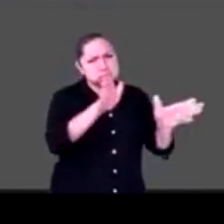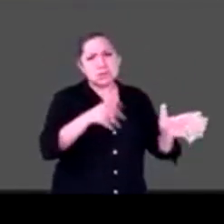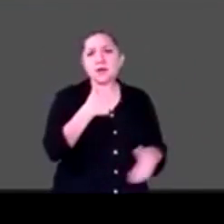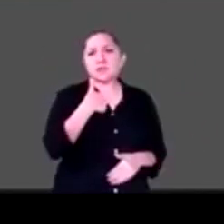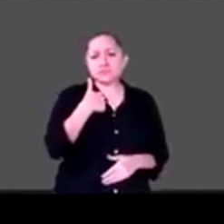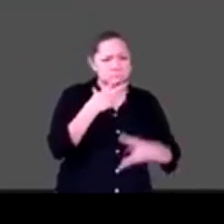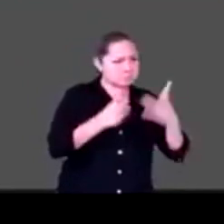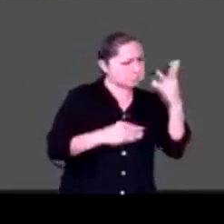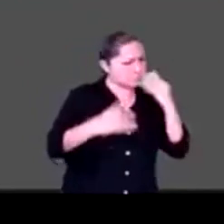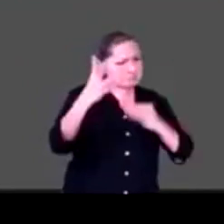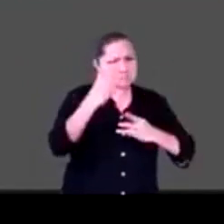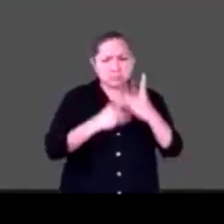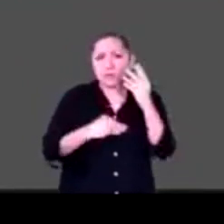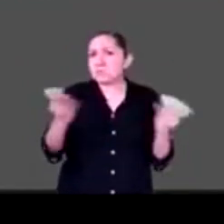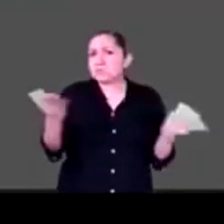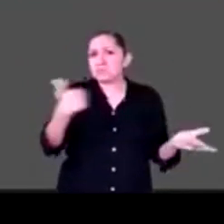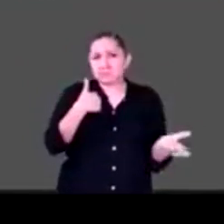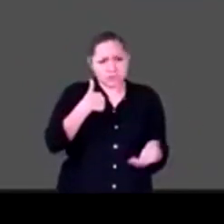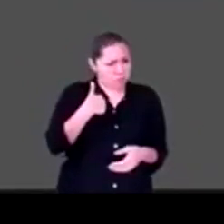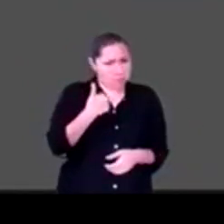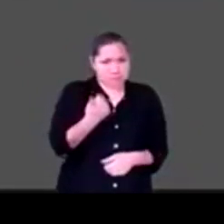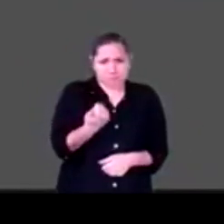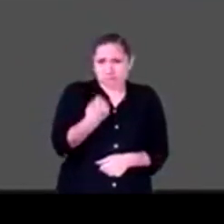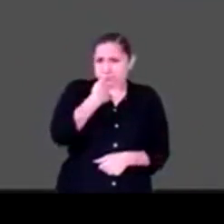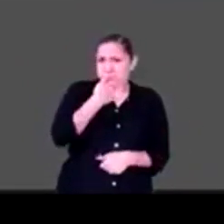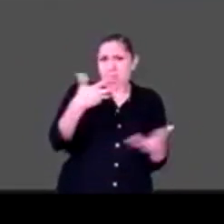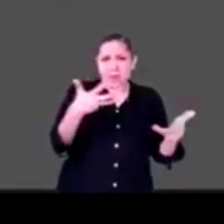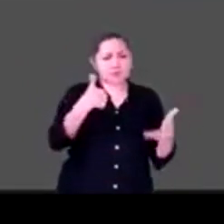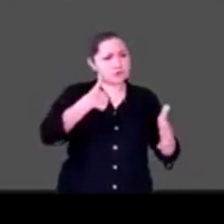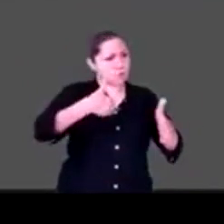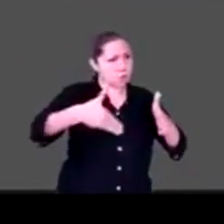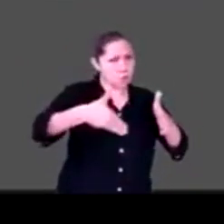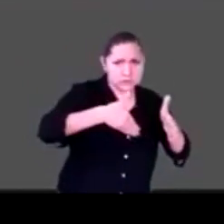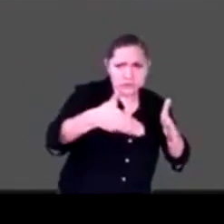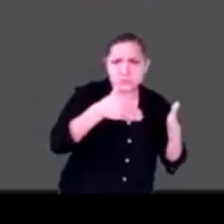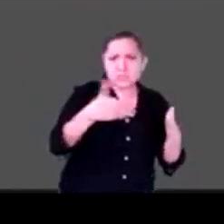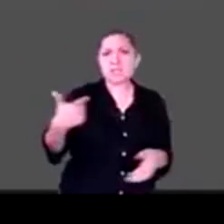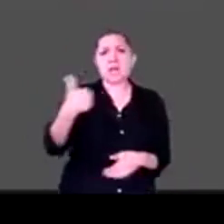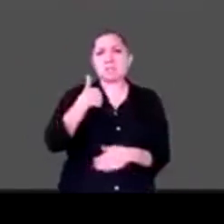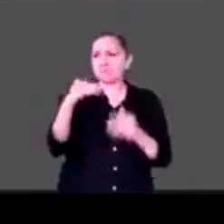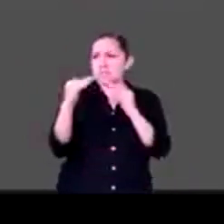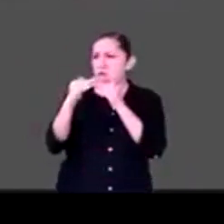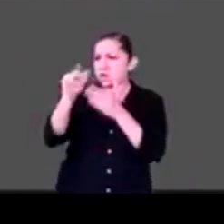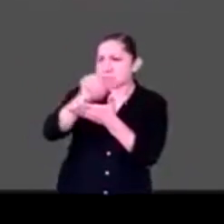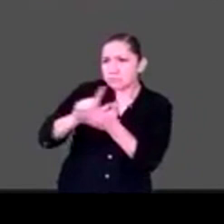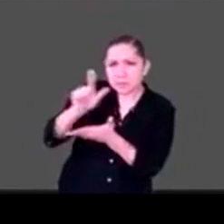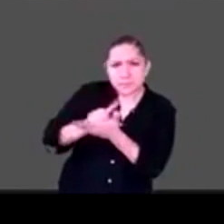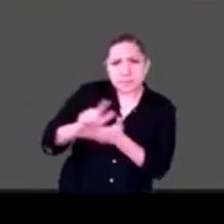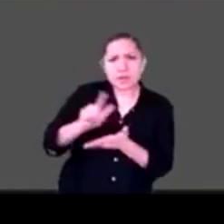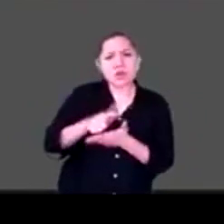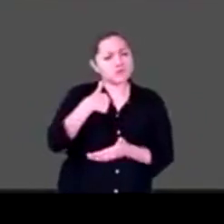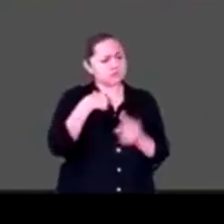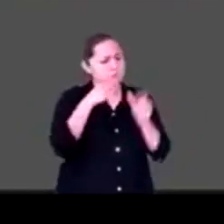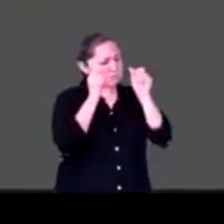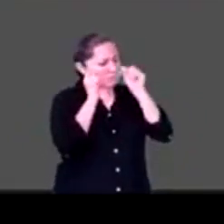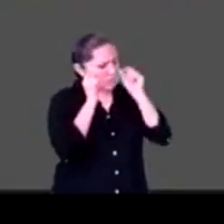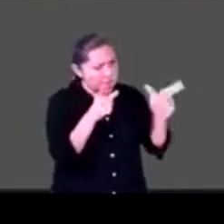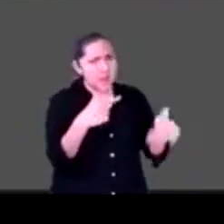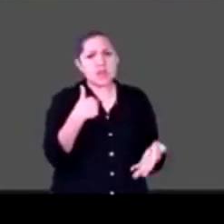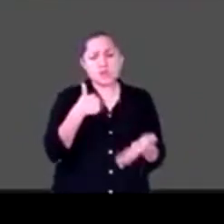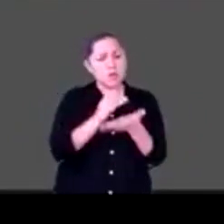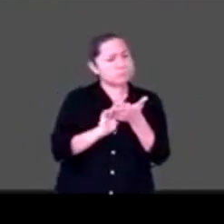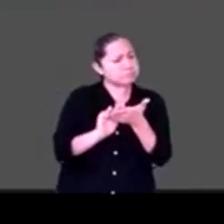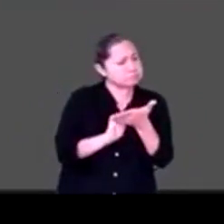cocinar, yo me levanto a cocinar, me aseo solo, aseo mi hogar, me pongo a leer, hago mis